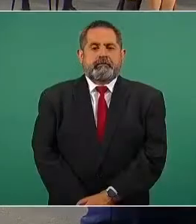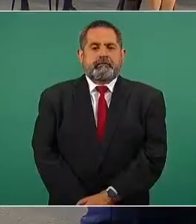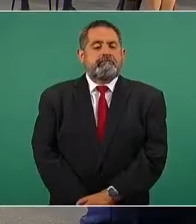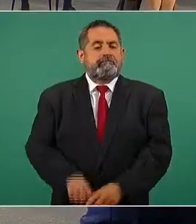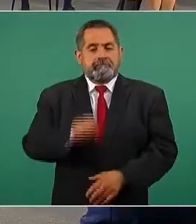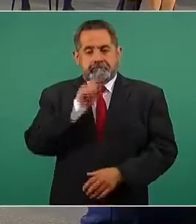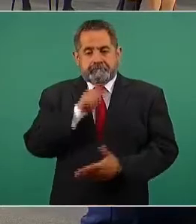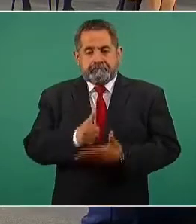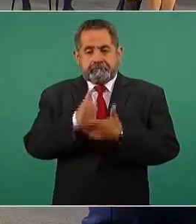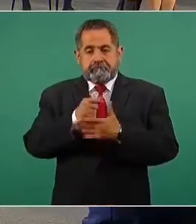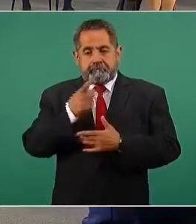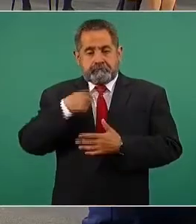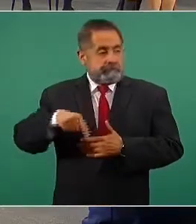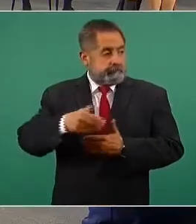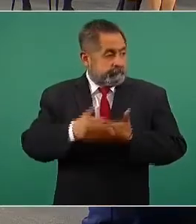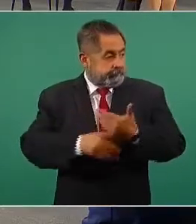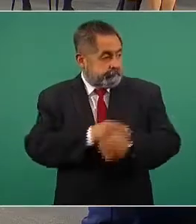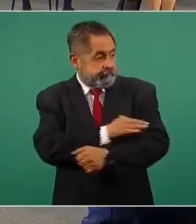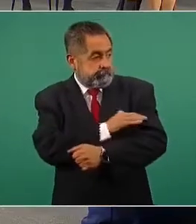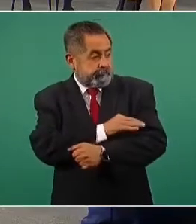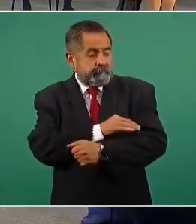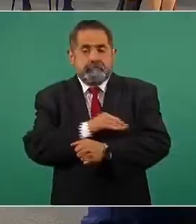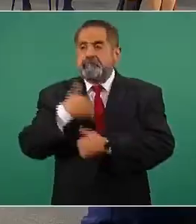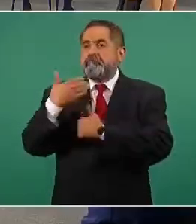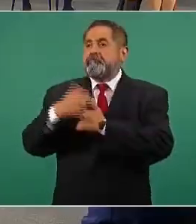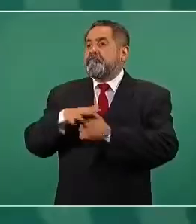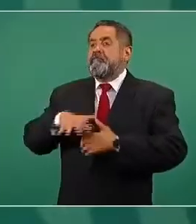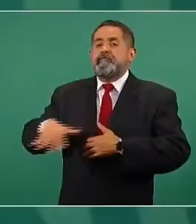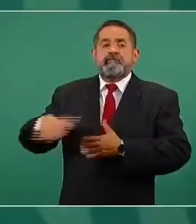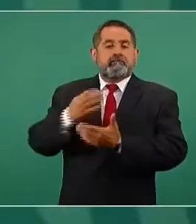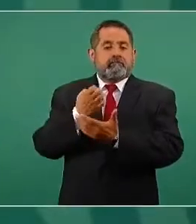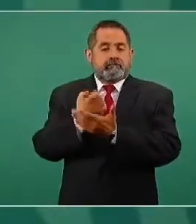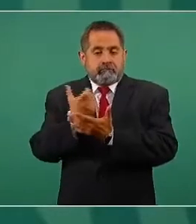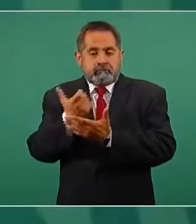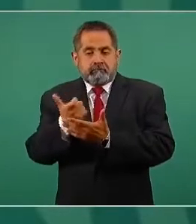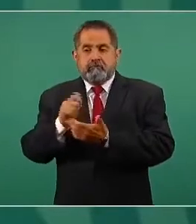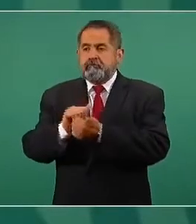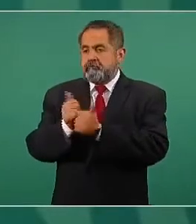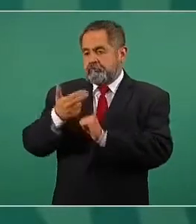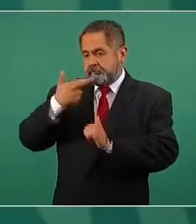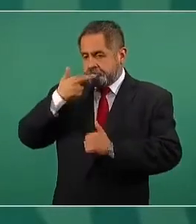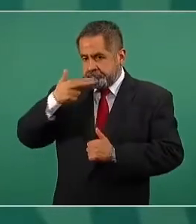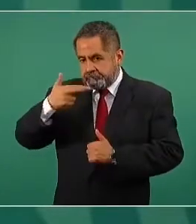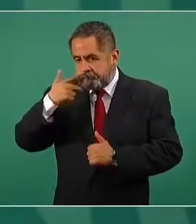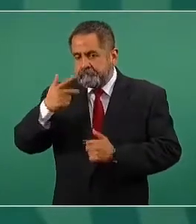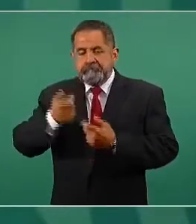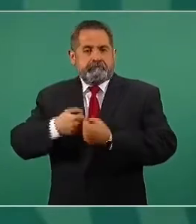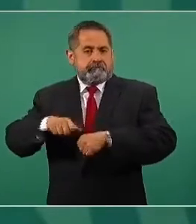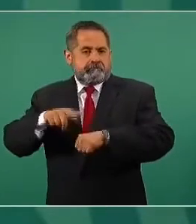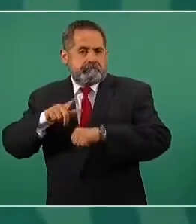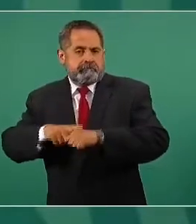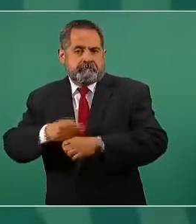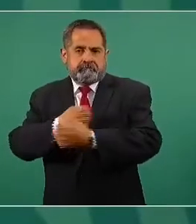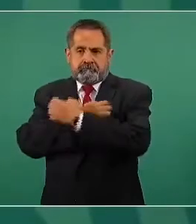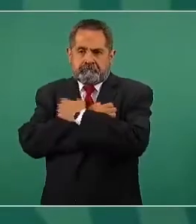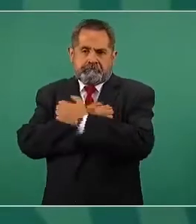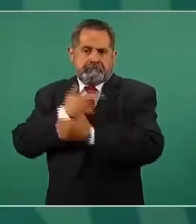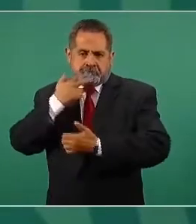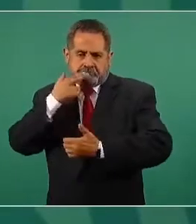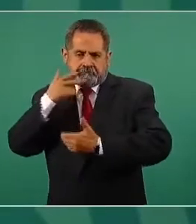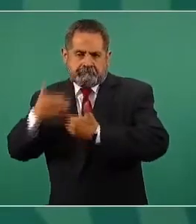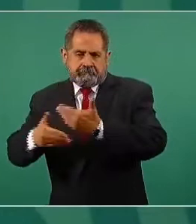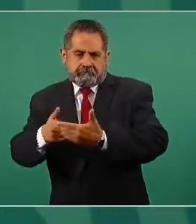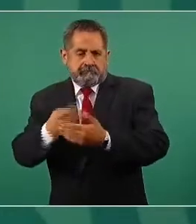la normalidad en la actividad económica, social, educativa. Entonces, vamos